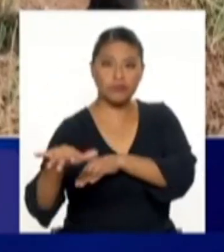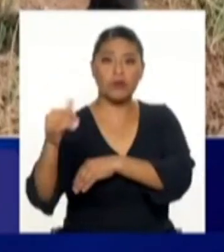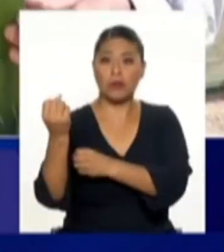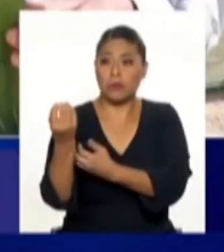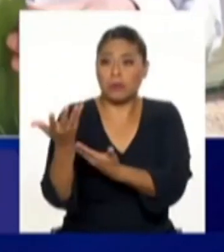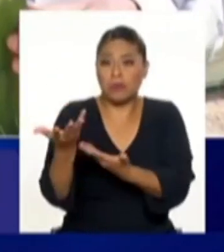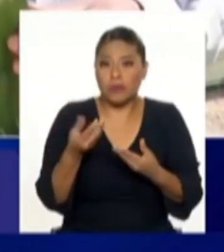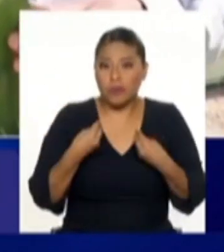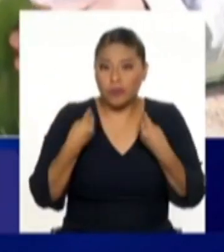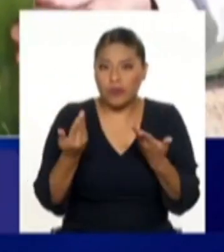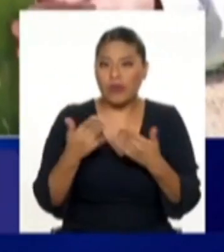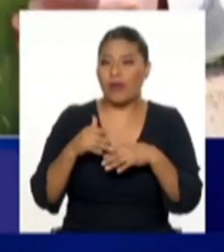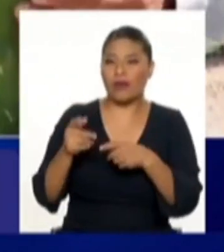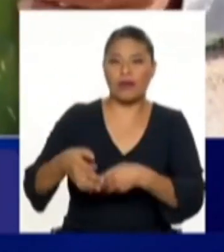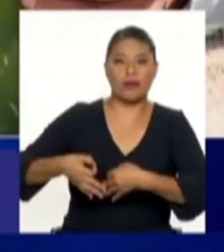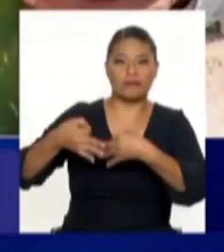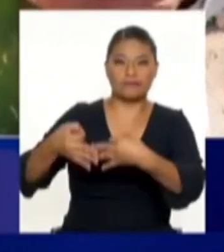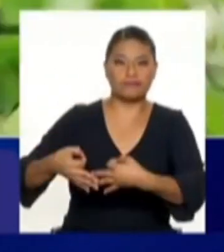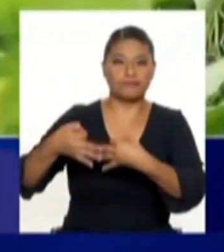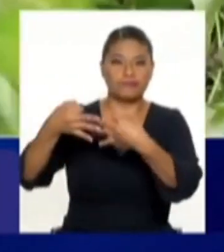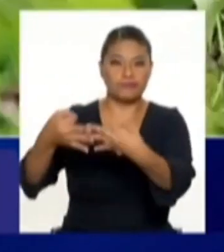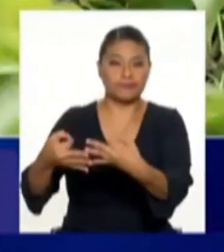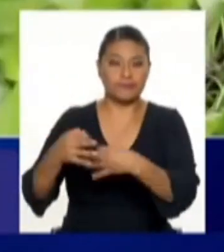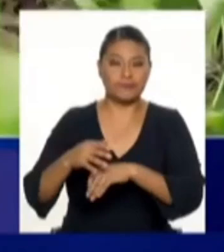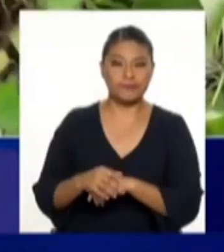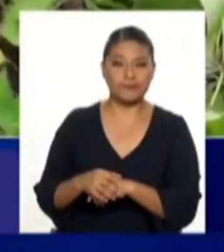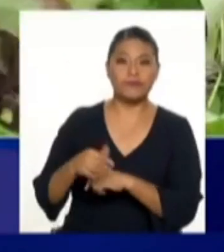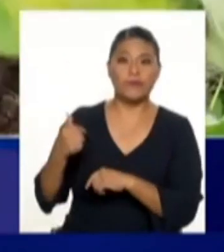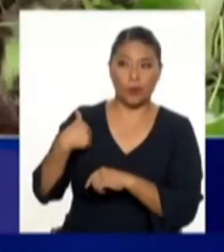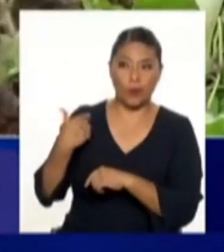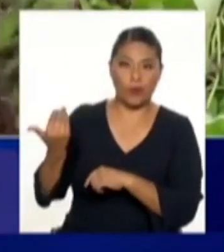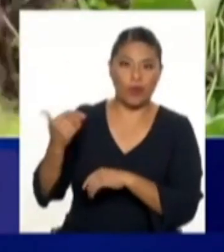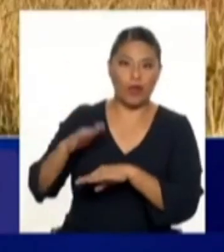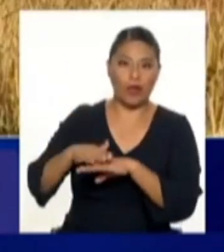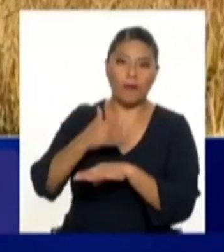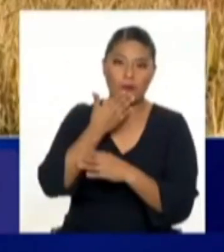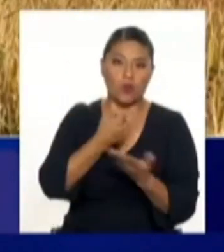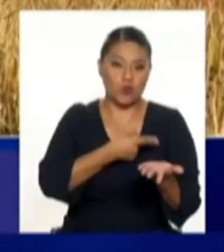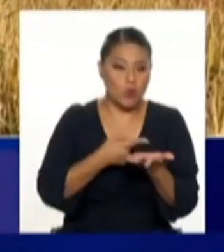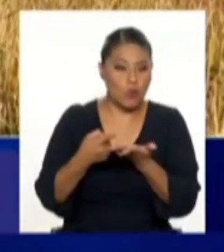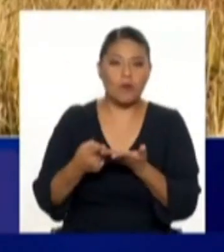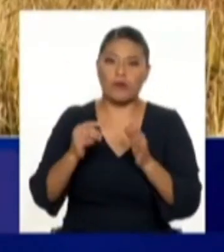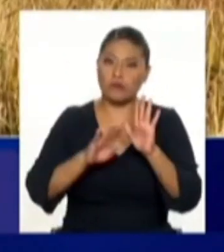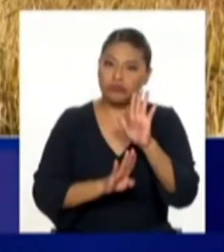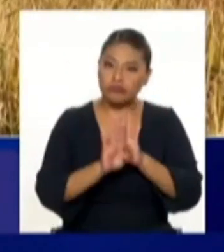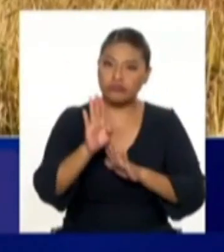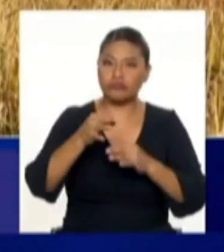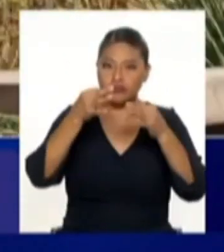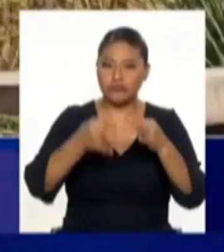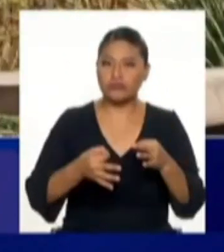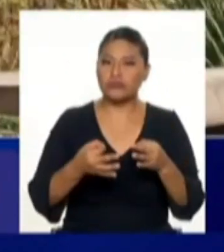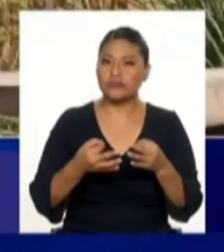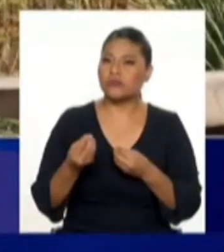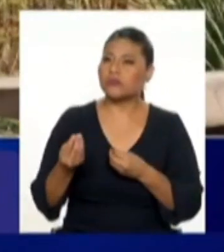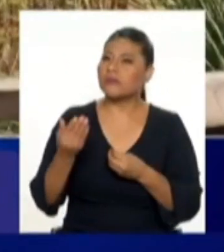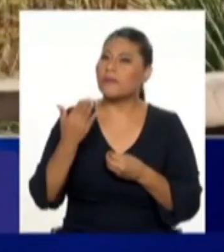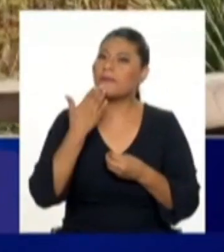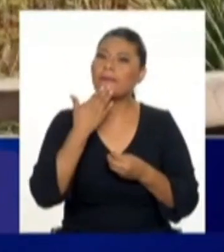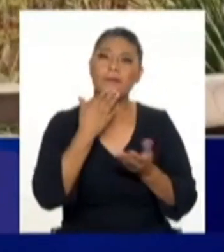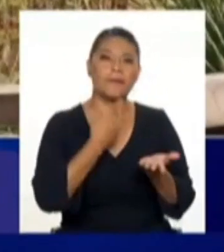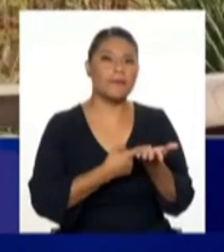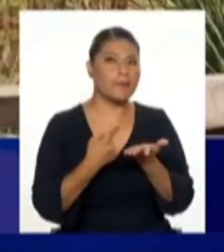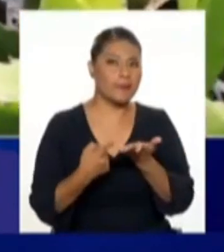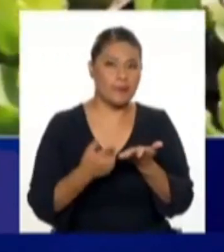son cosas que estamos dejando de hacer cuando deberíamos hacer un plan adecuado de crecimiento. ¿Y ese plan quién lo va a